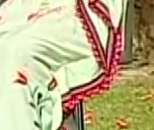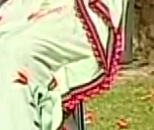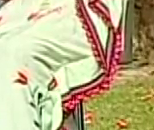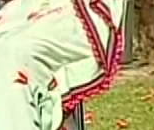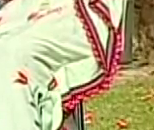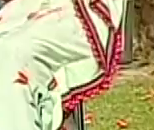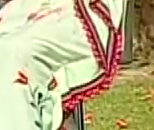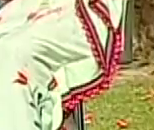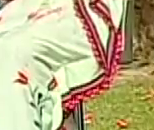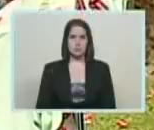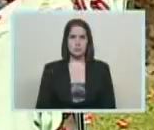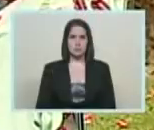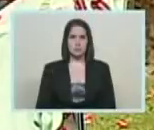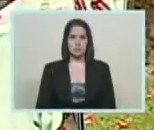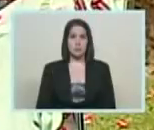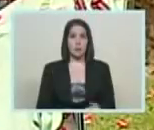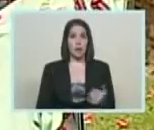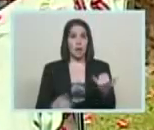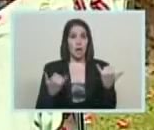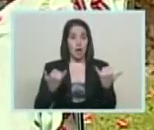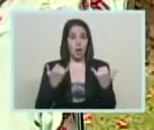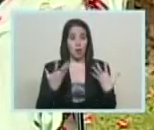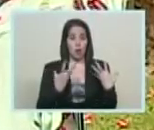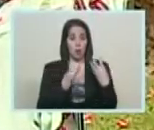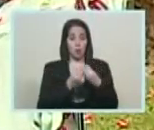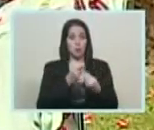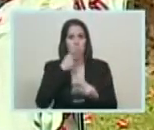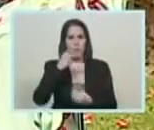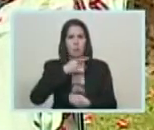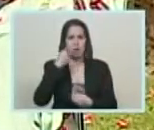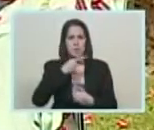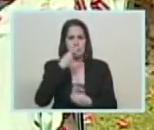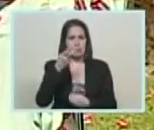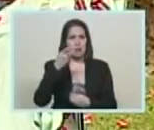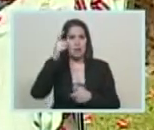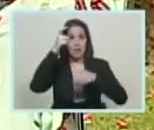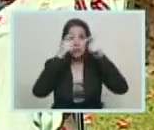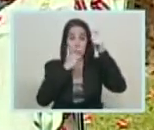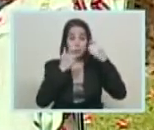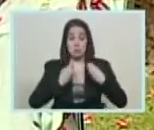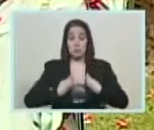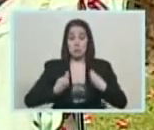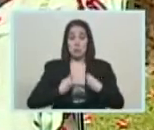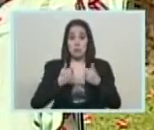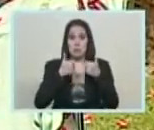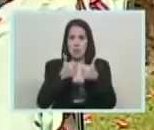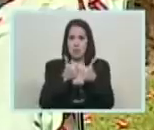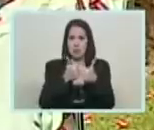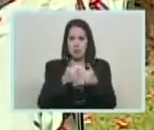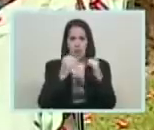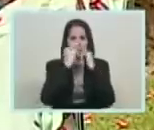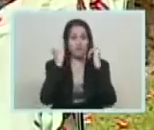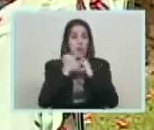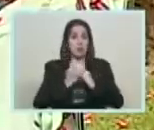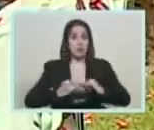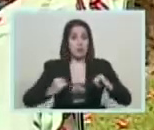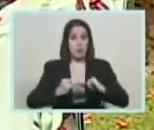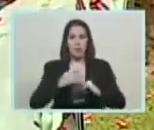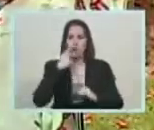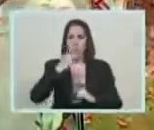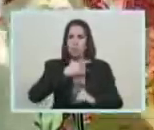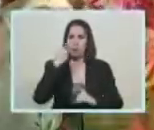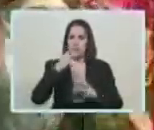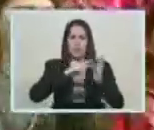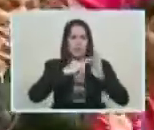acompañando esta política inició el Comandante Chávez. La política del vivir bien, de la felicidad, la política